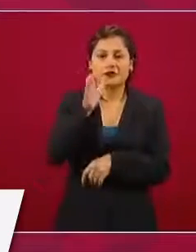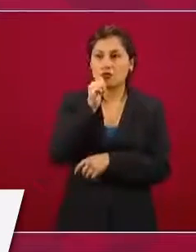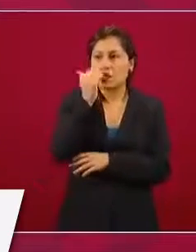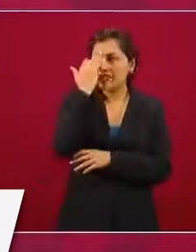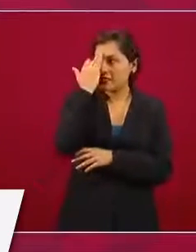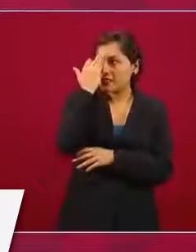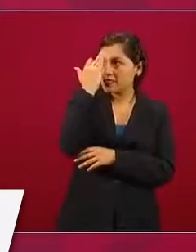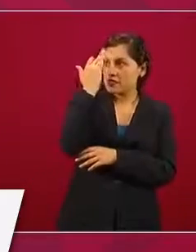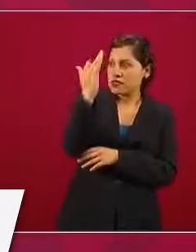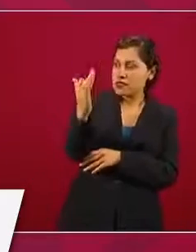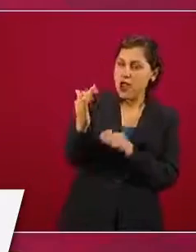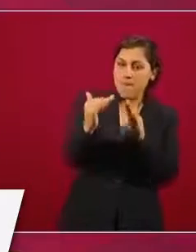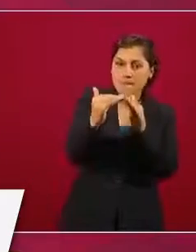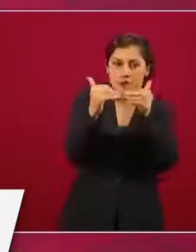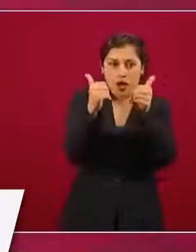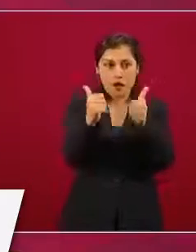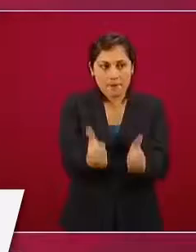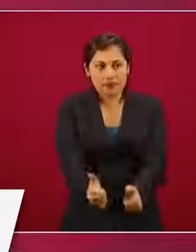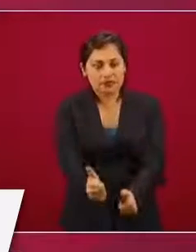encierro.